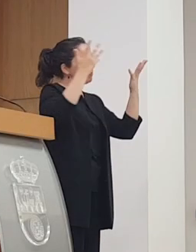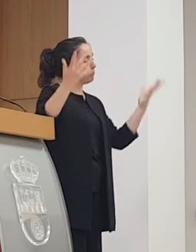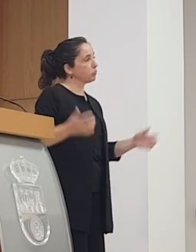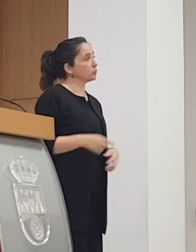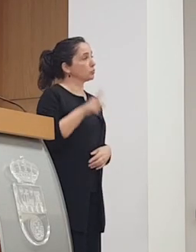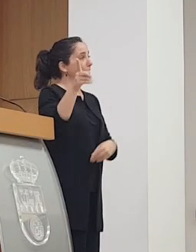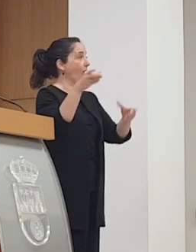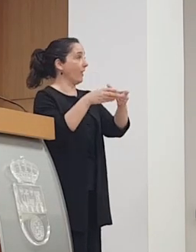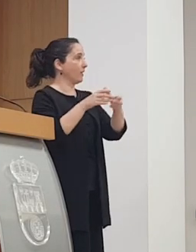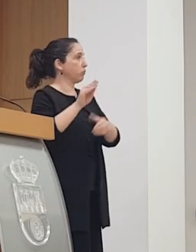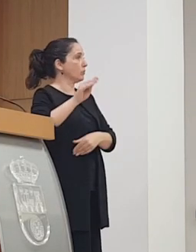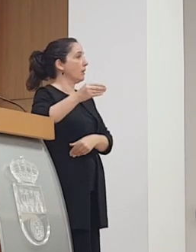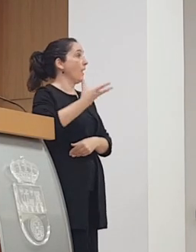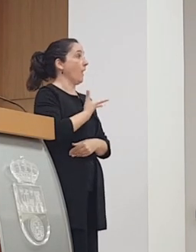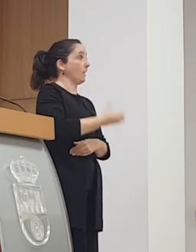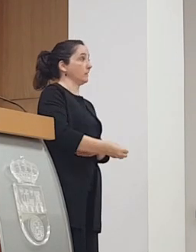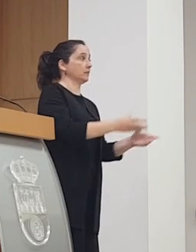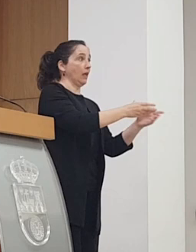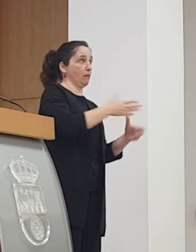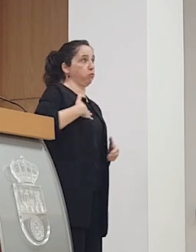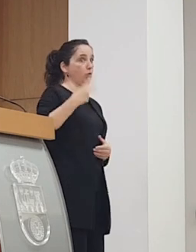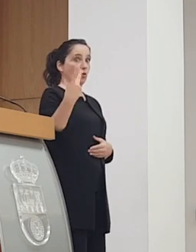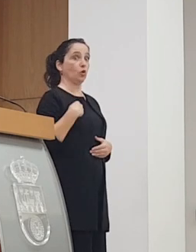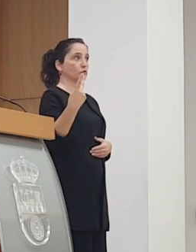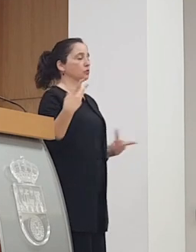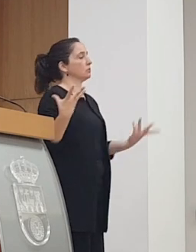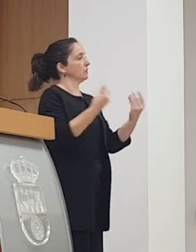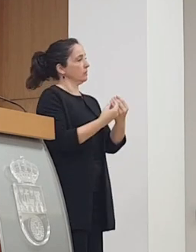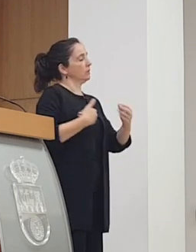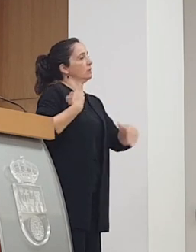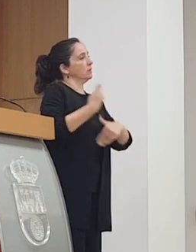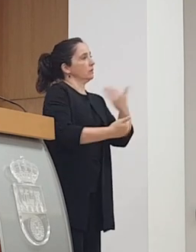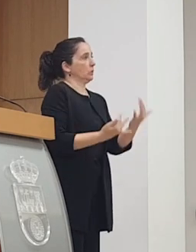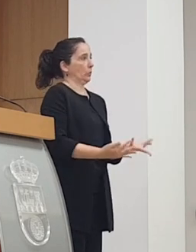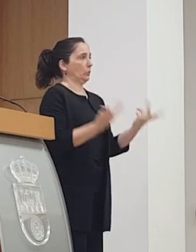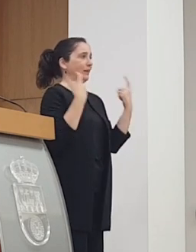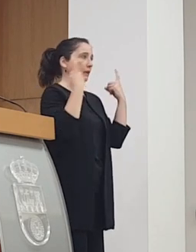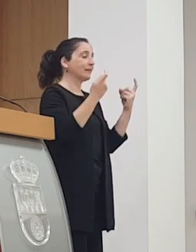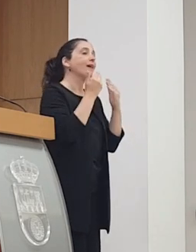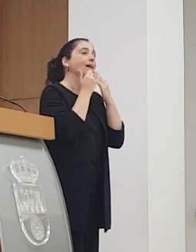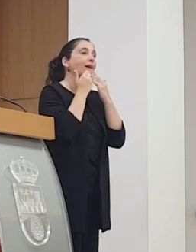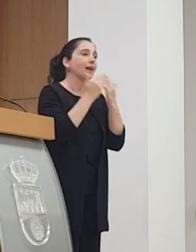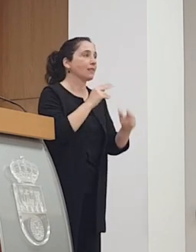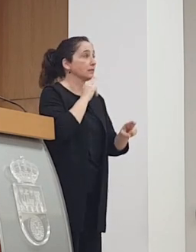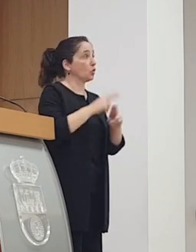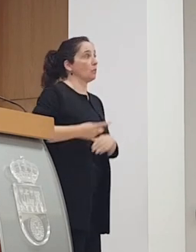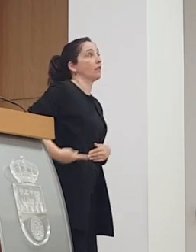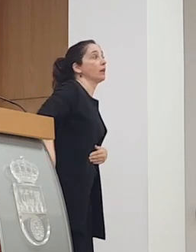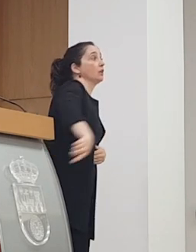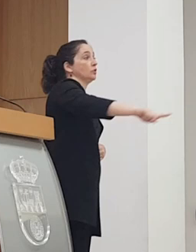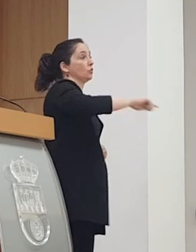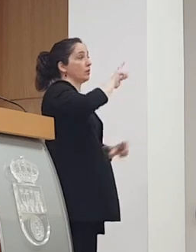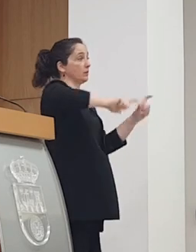María José y su equipo y que esta alcaldesa y el equipo le den y que va a ser toda la celeridad del mundo así que gracias en nombre de todos